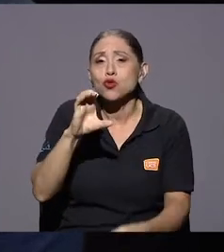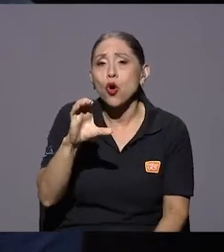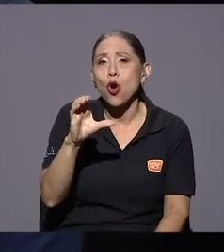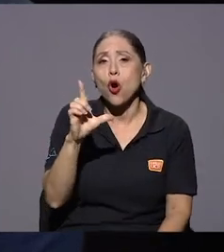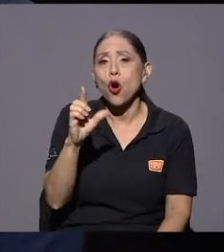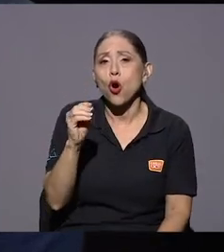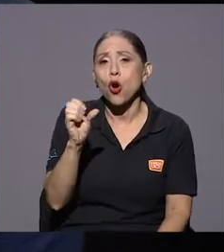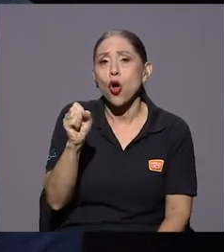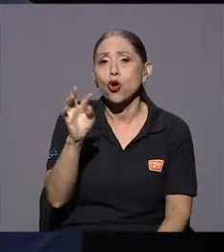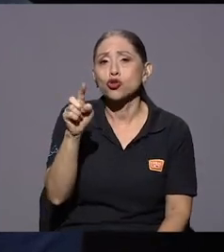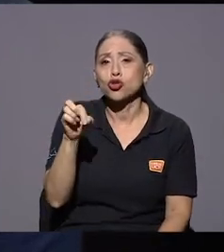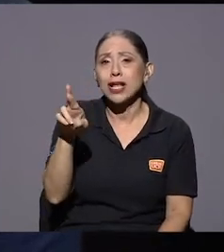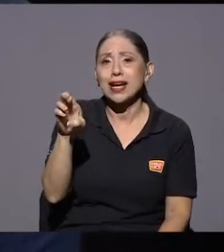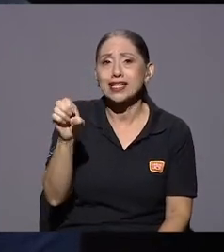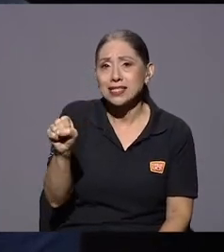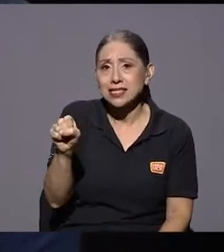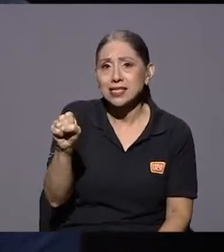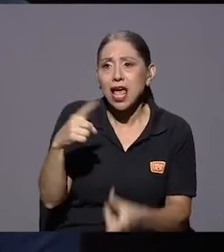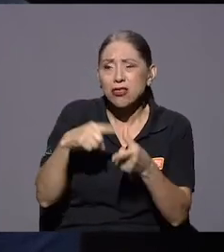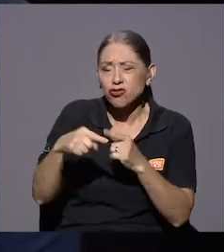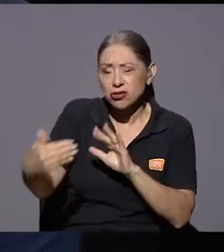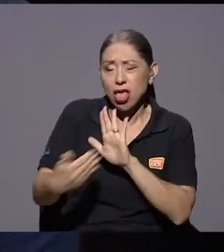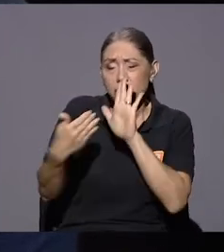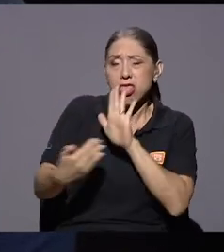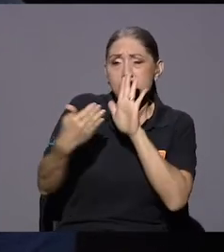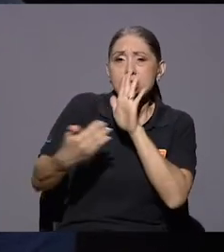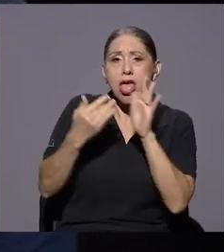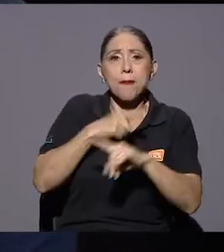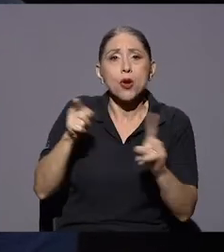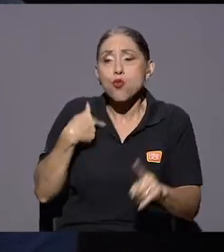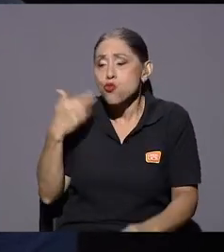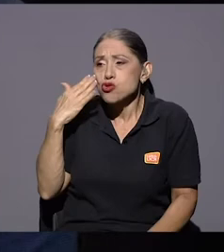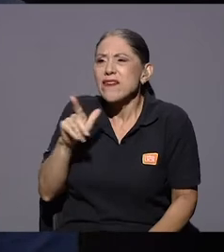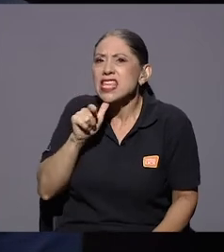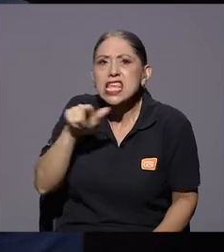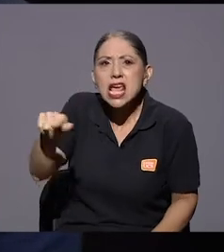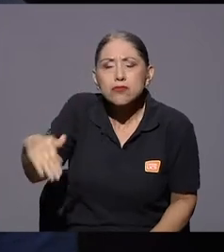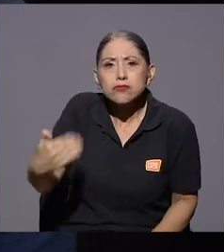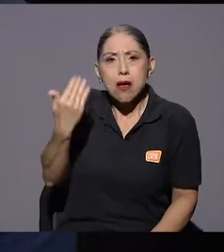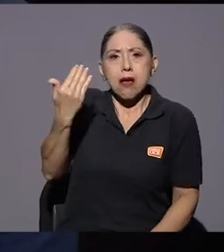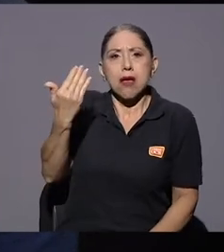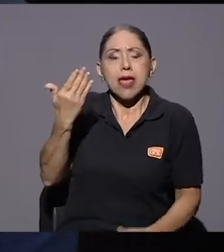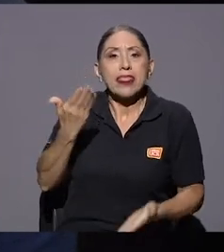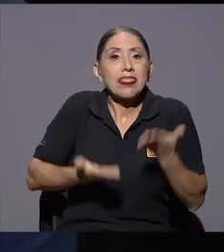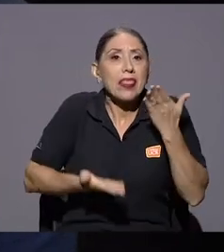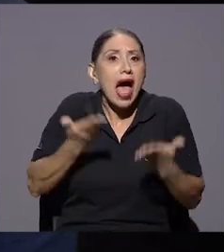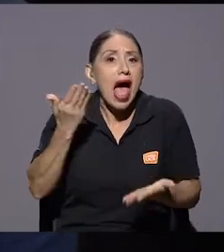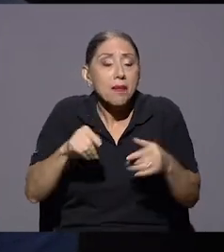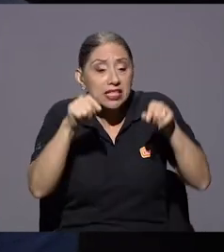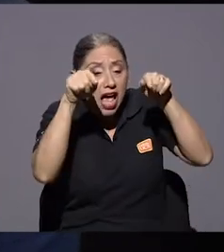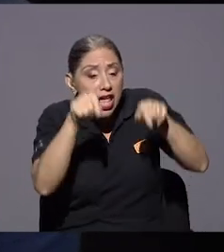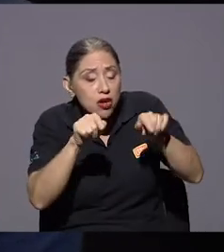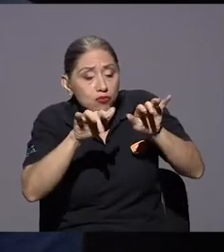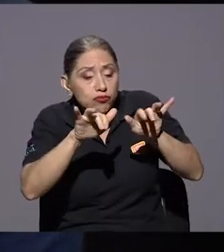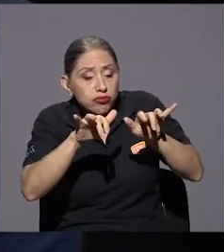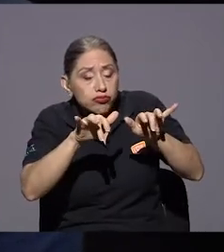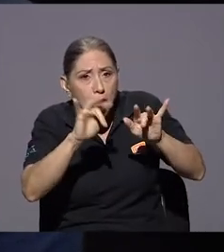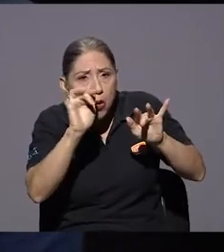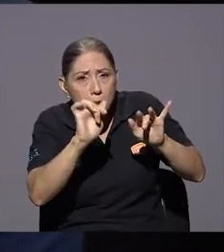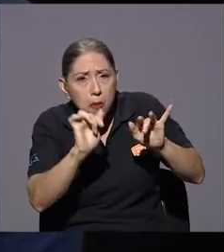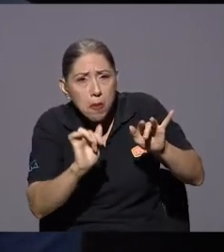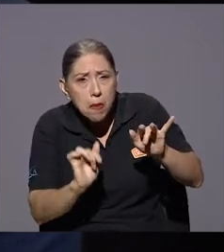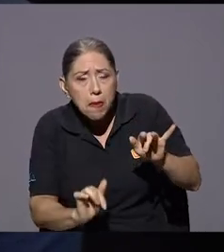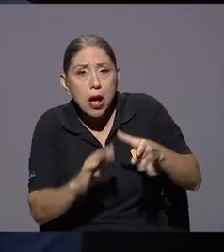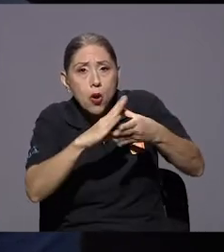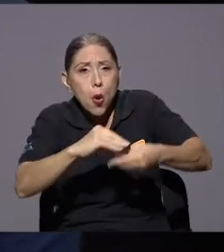también vos no sabes quién te está atacando o sea son o sea puede ser que tengas 40 comentarios o sea nosotros por ejemplo